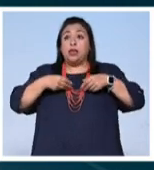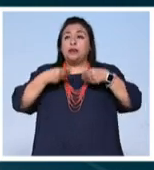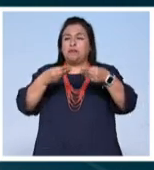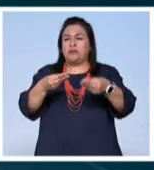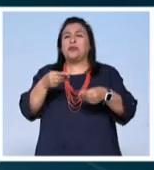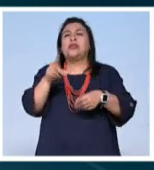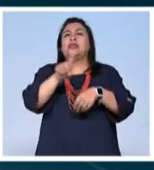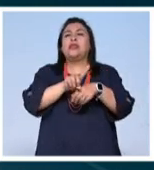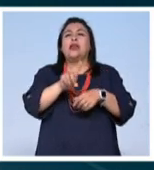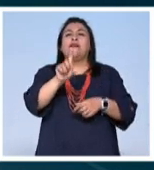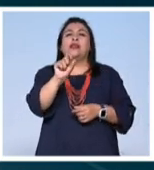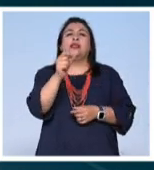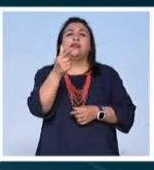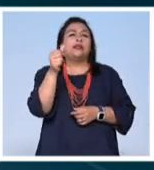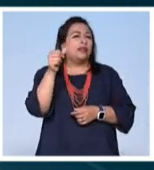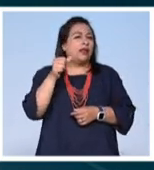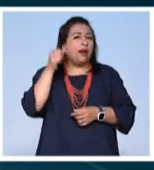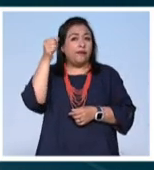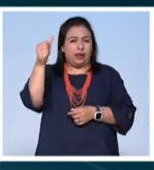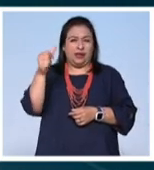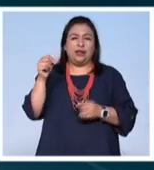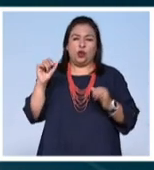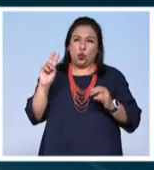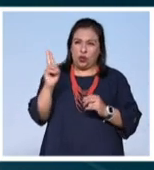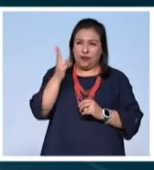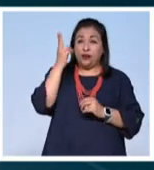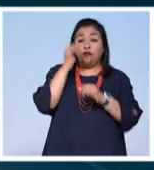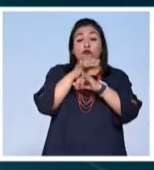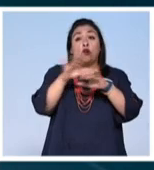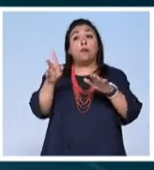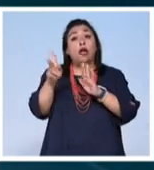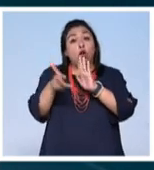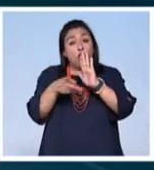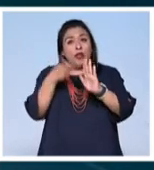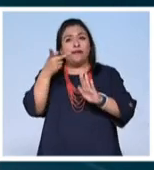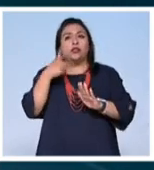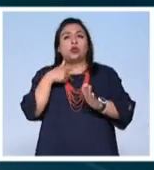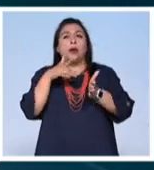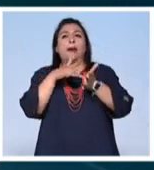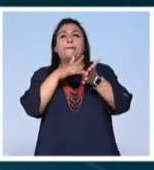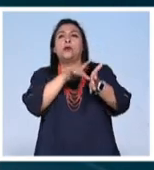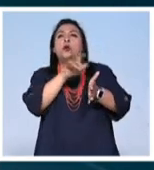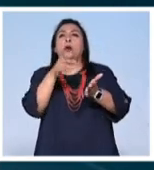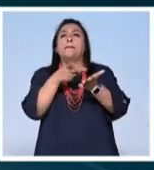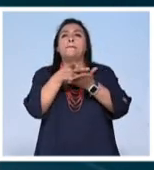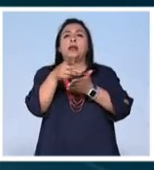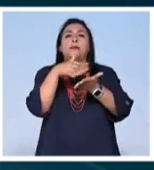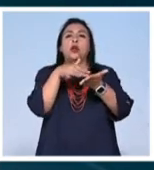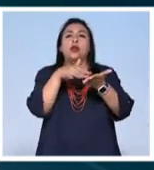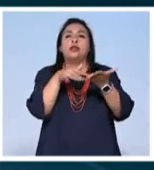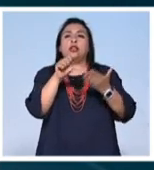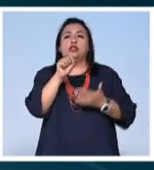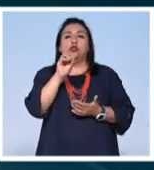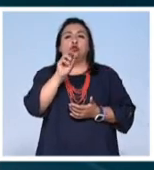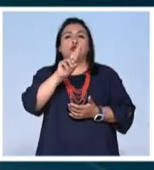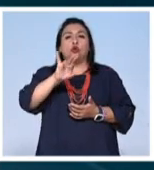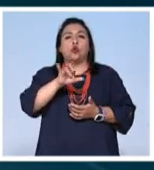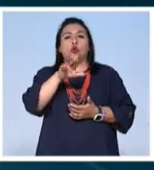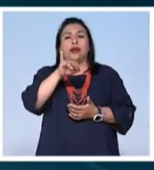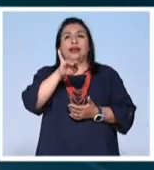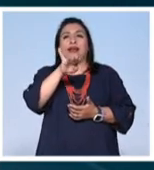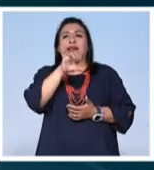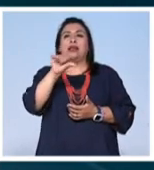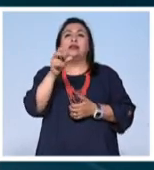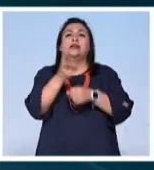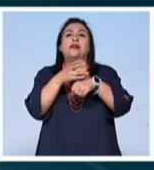entregada el próximo 27 de abril, la dependencia informó sobre su regreso como patrocinadora del Premio de Literatura Sor Juana Inés de la Cruz,